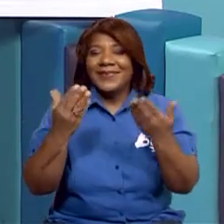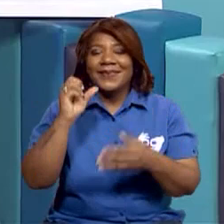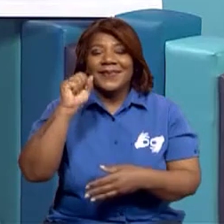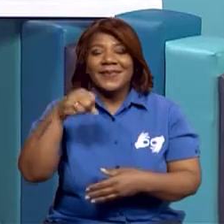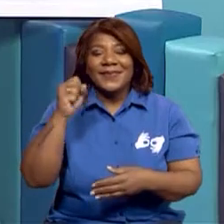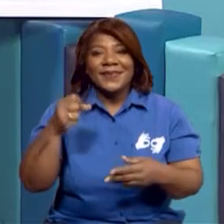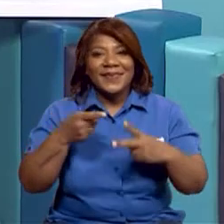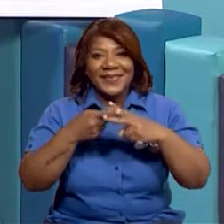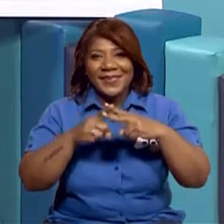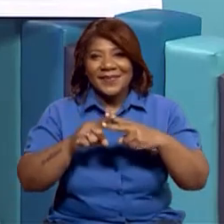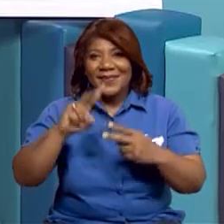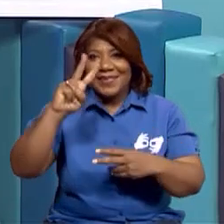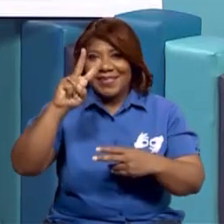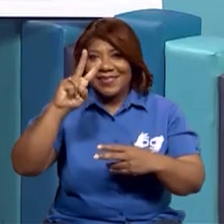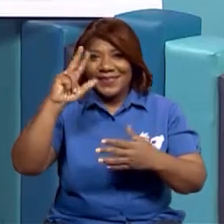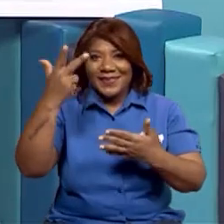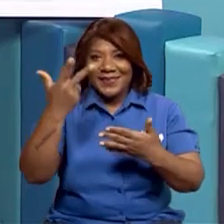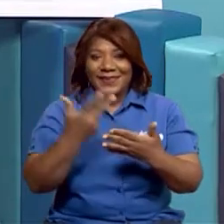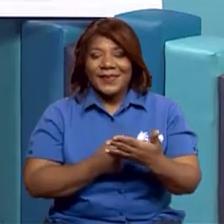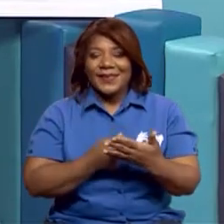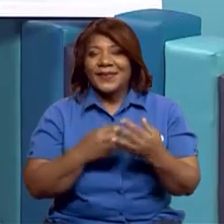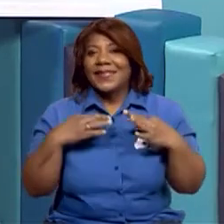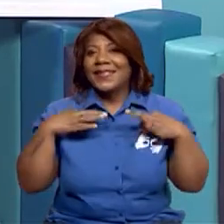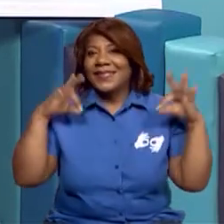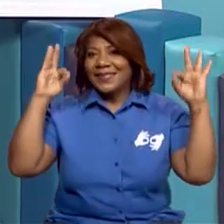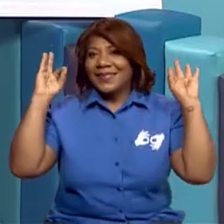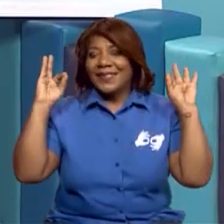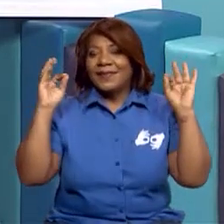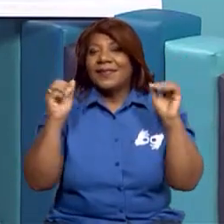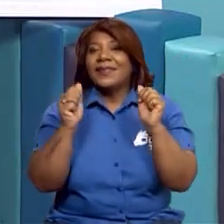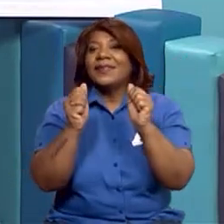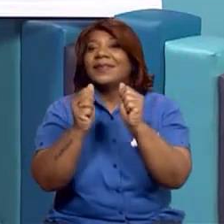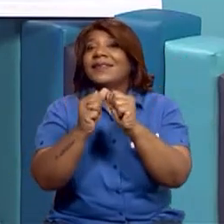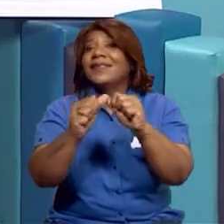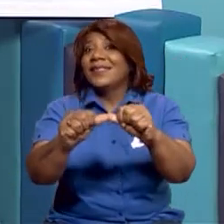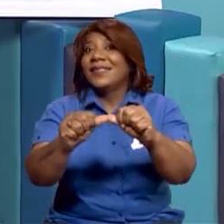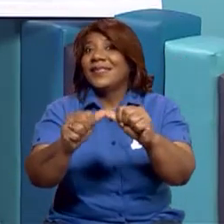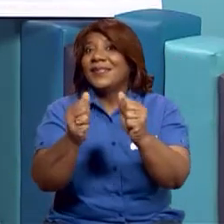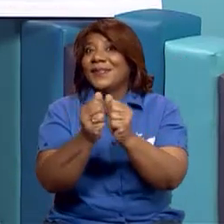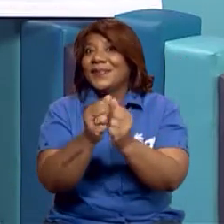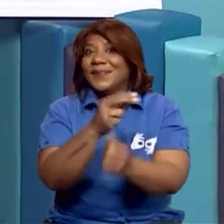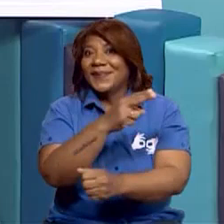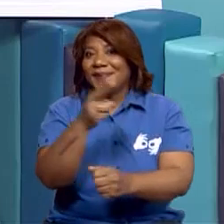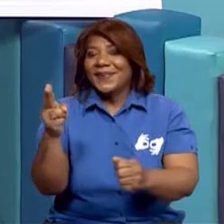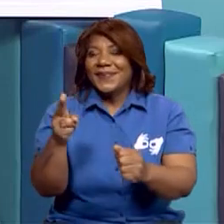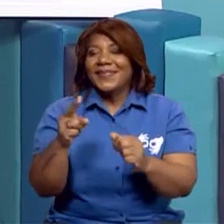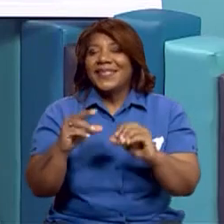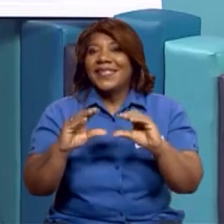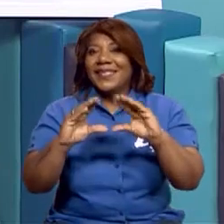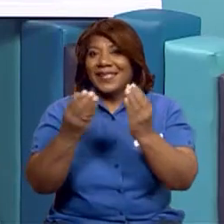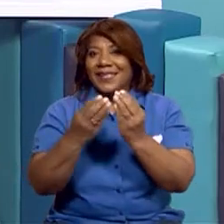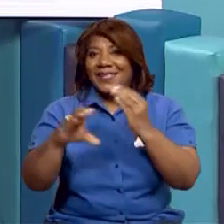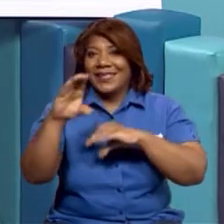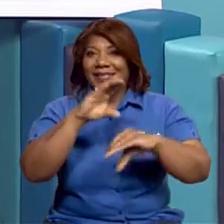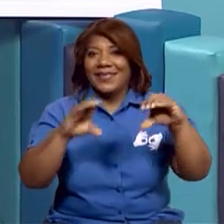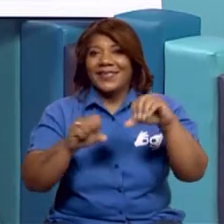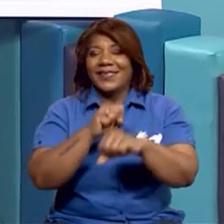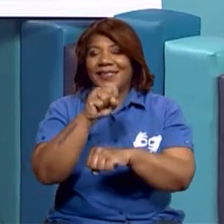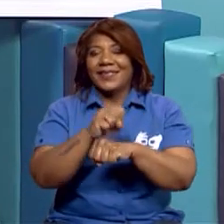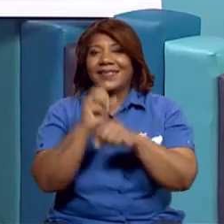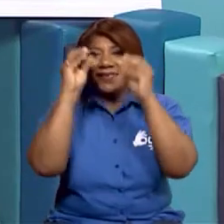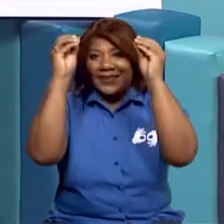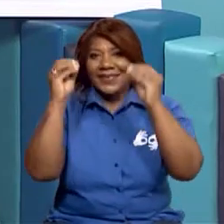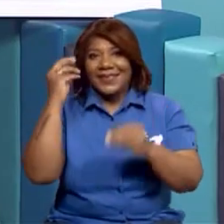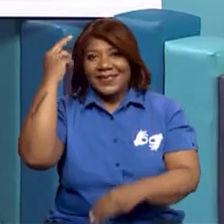iniciar este segundo trimestre. Estoy súper feliz de estar contigo y de poder compartir las clases de Ciencias Sociales. Soy tu